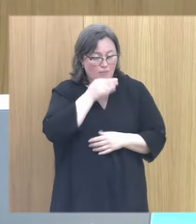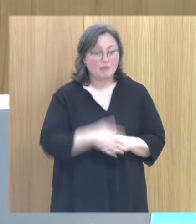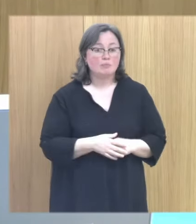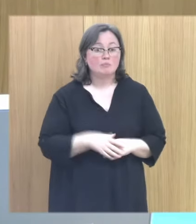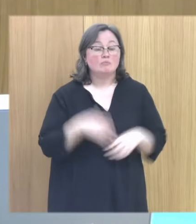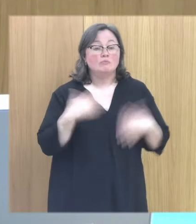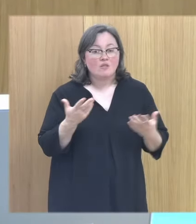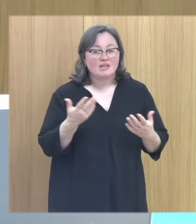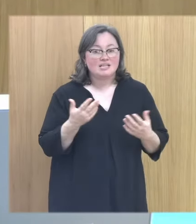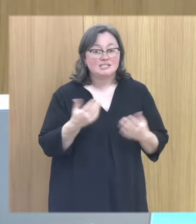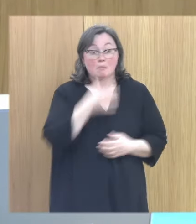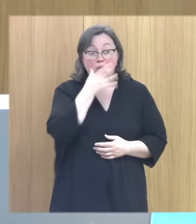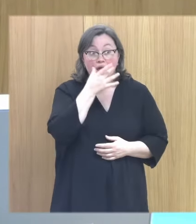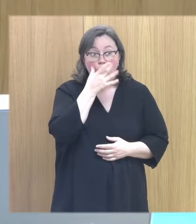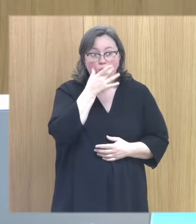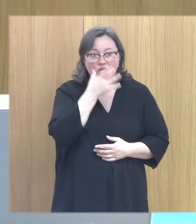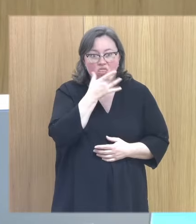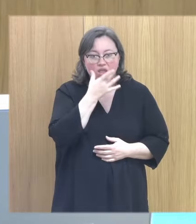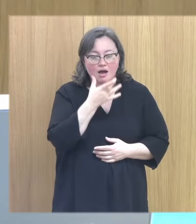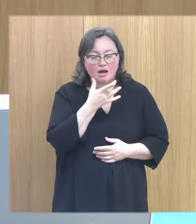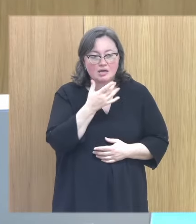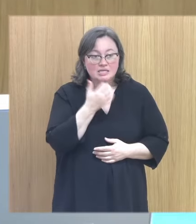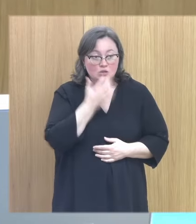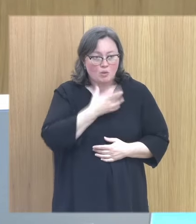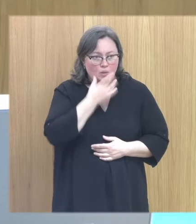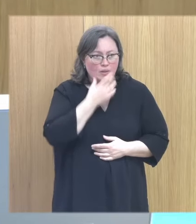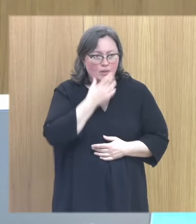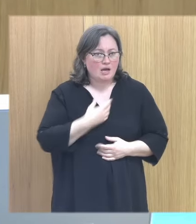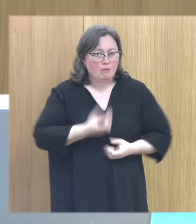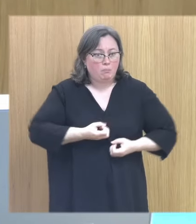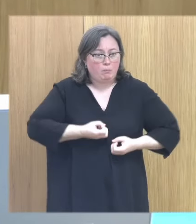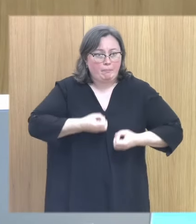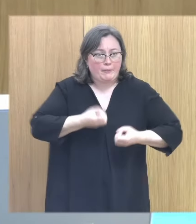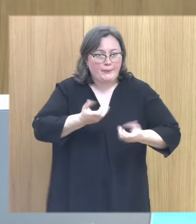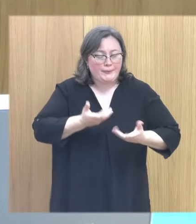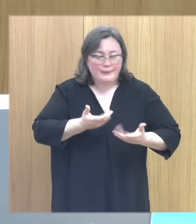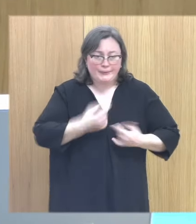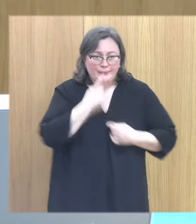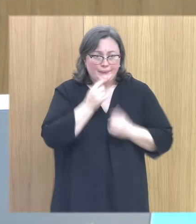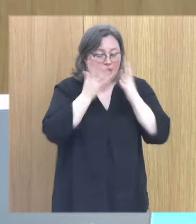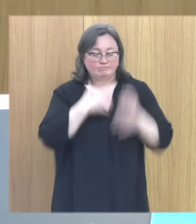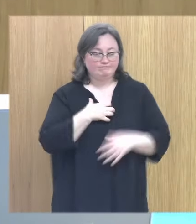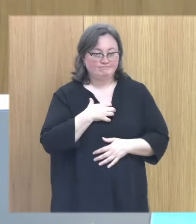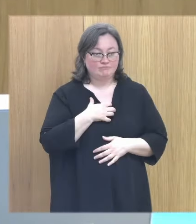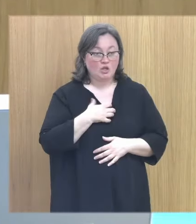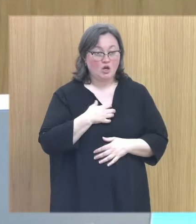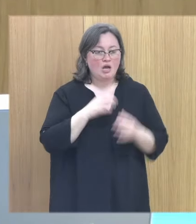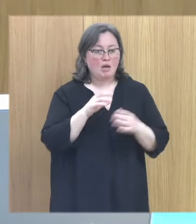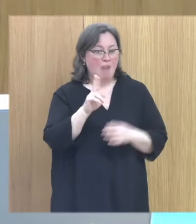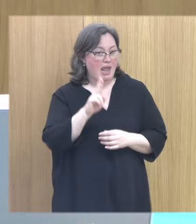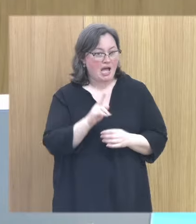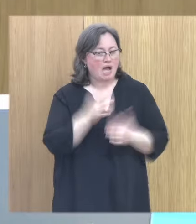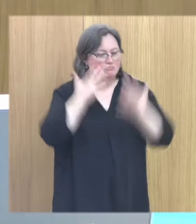entonces la vergüenza si tú tienes vergüenza para hablar de lo que te ha pasado es decir si tú quieres establecer una relación de